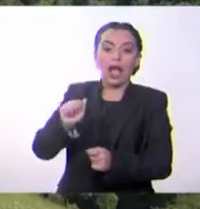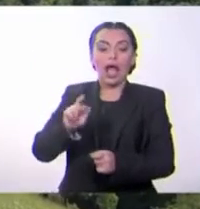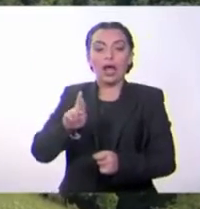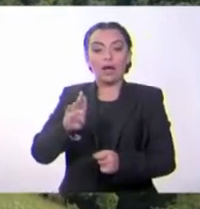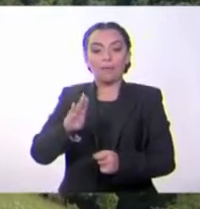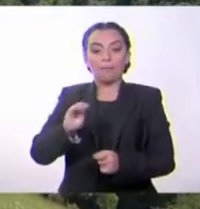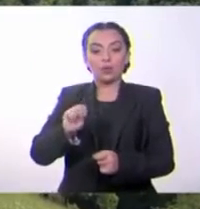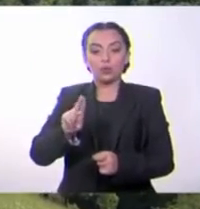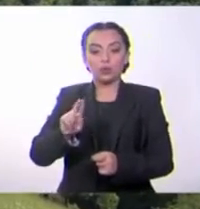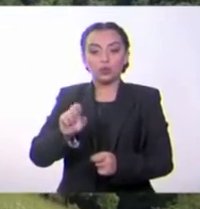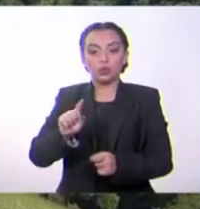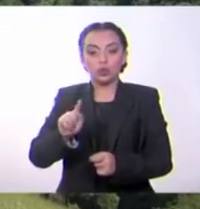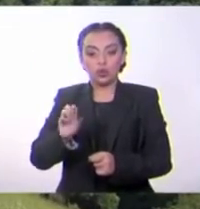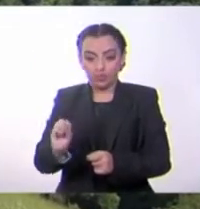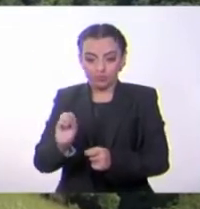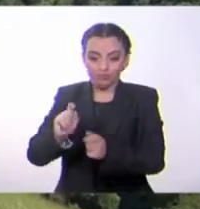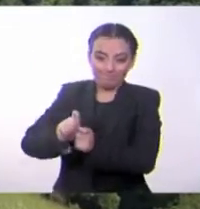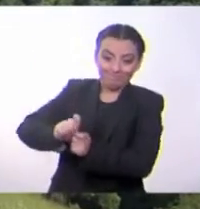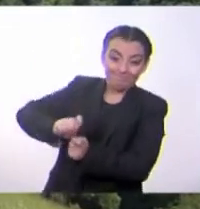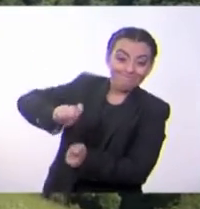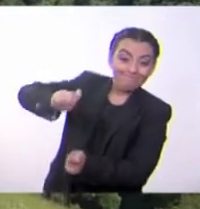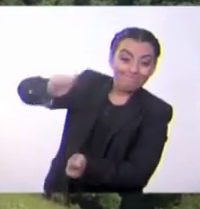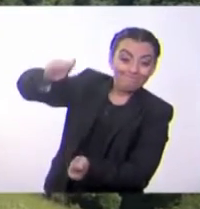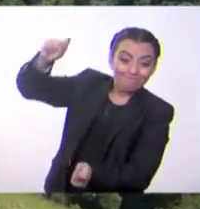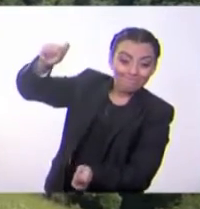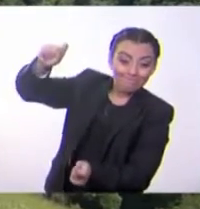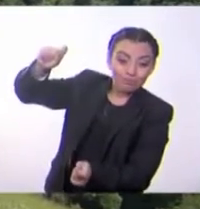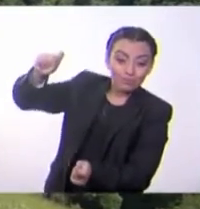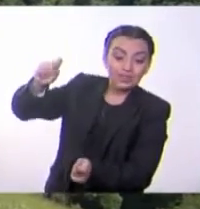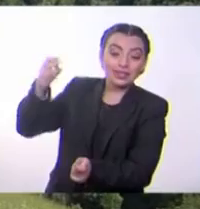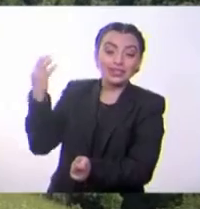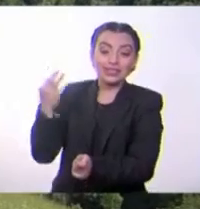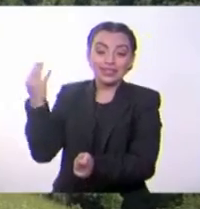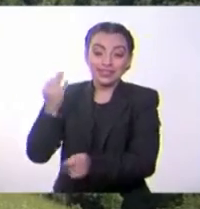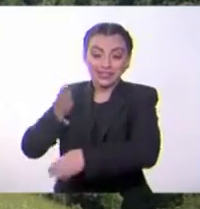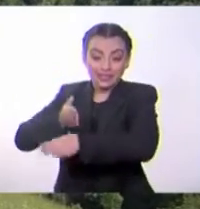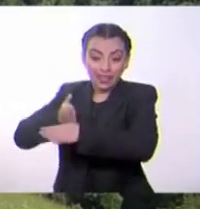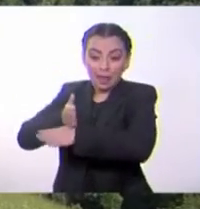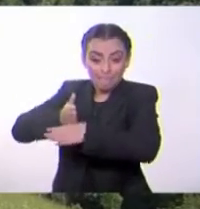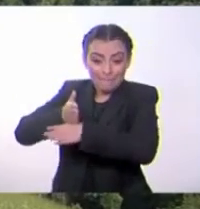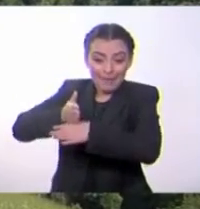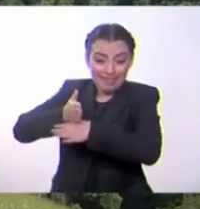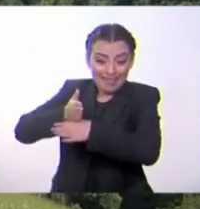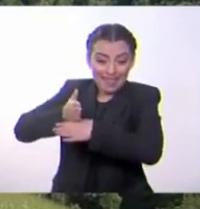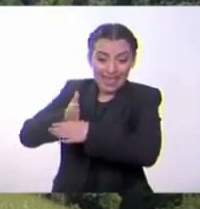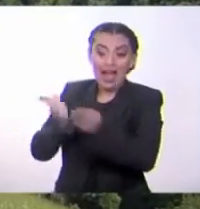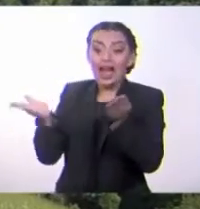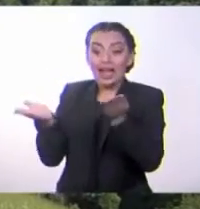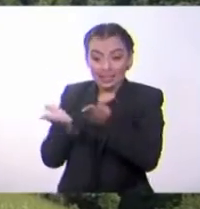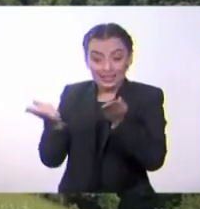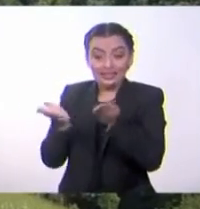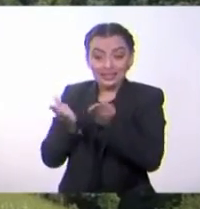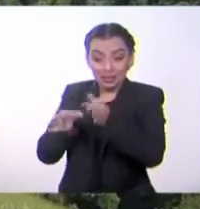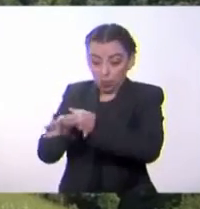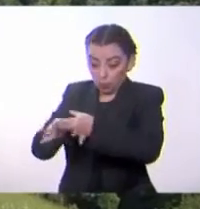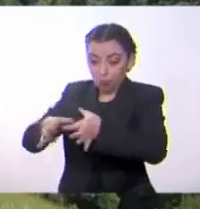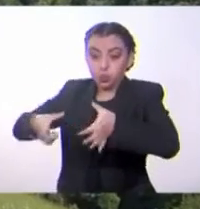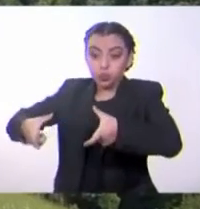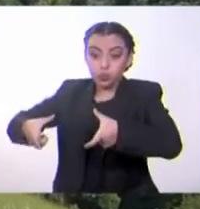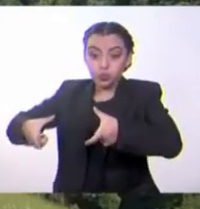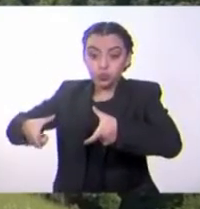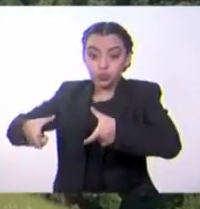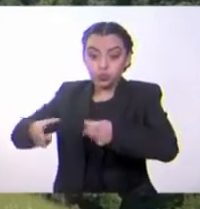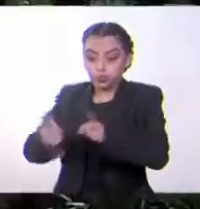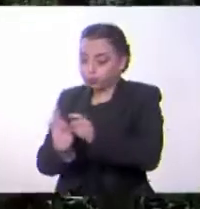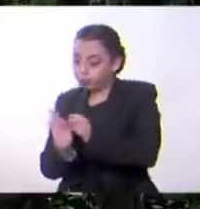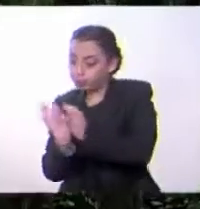Para tener dicha estatura, necesita producir madera. Los arbustos, además, suelen tener el tallo con muchas pequeñas